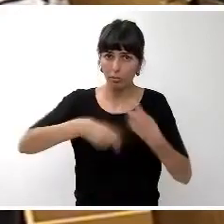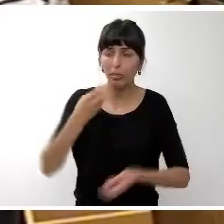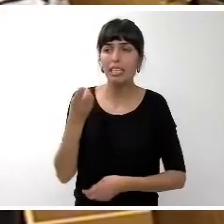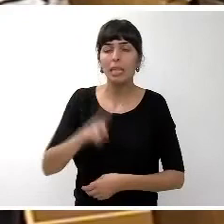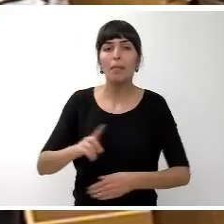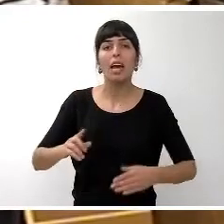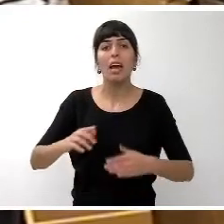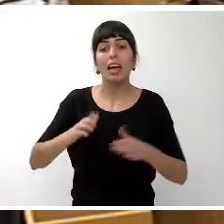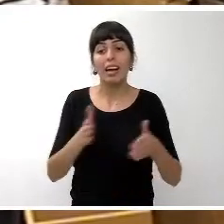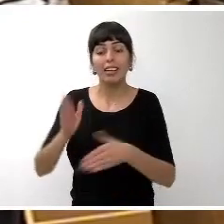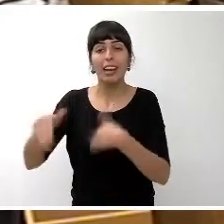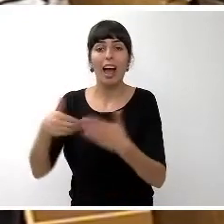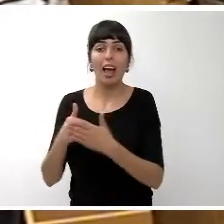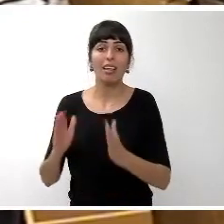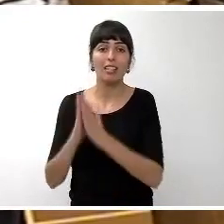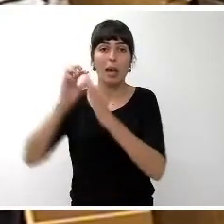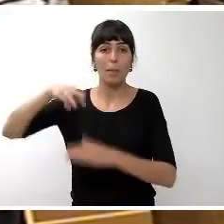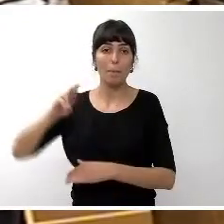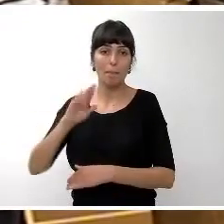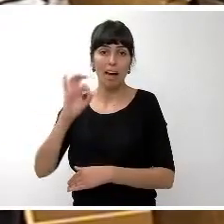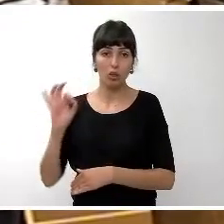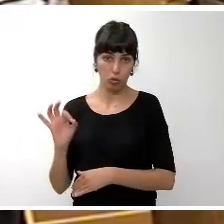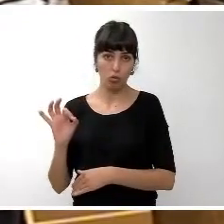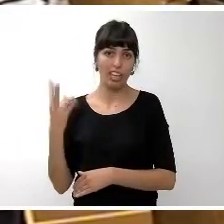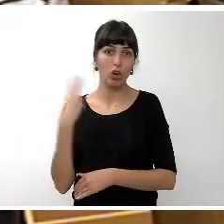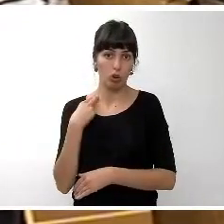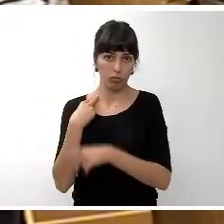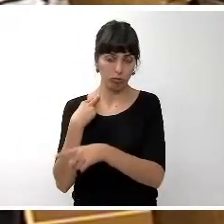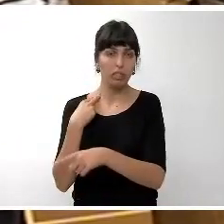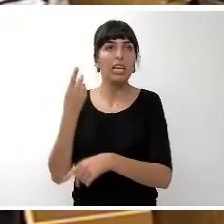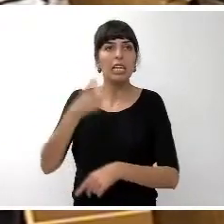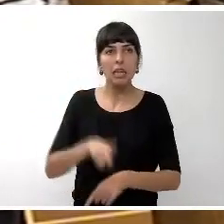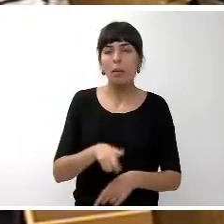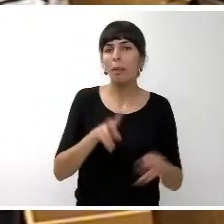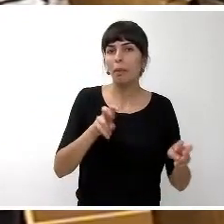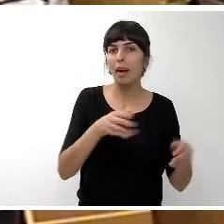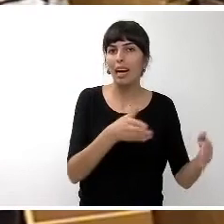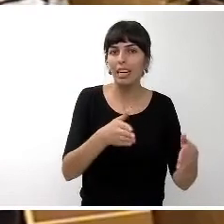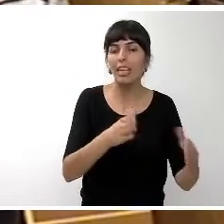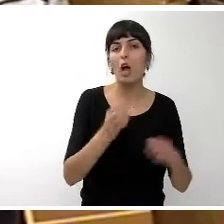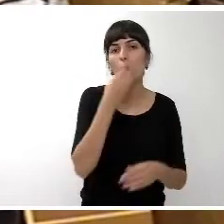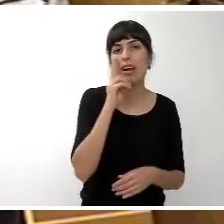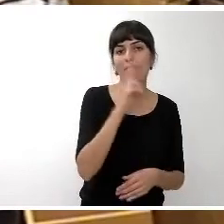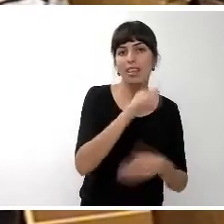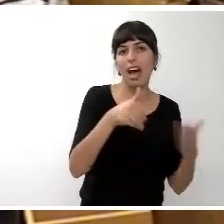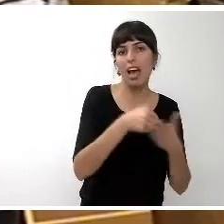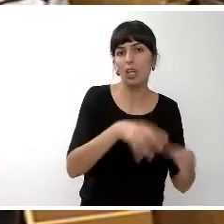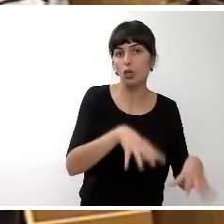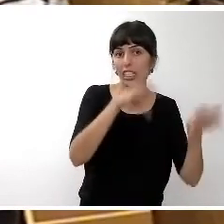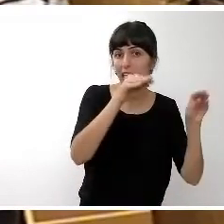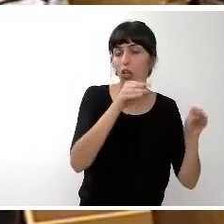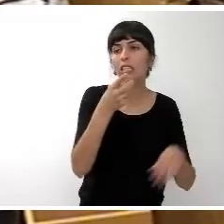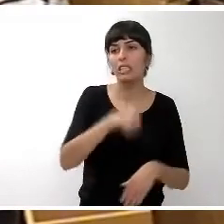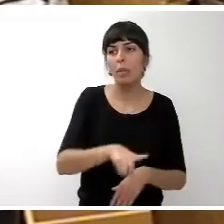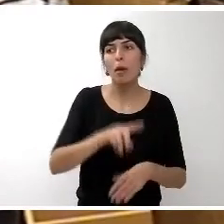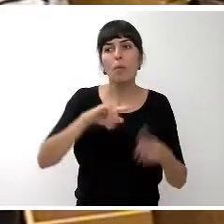en Ico de los Vinos actuación integral en la carretera de Buenavista a Los Hilos el proyecto del túnel de la